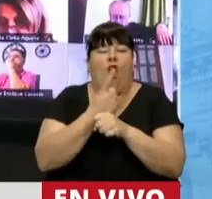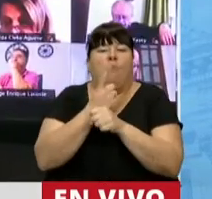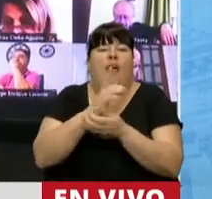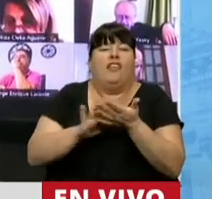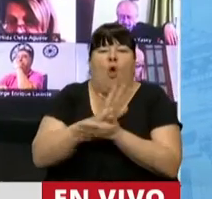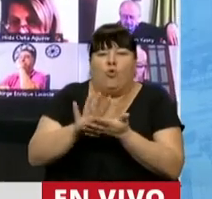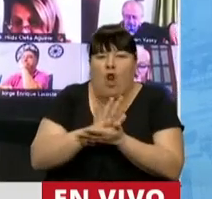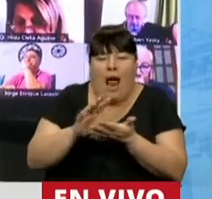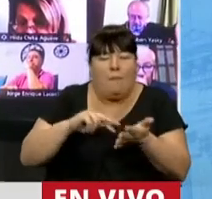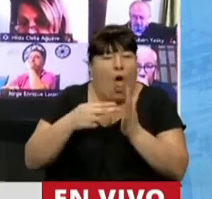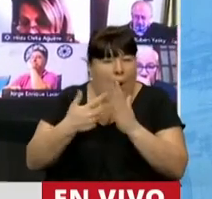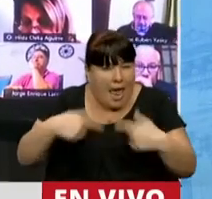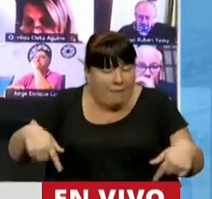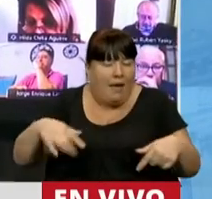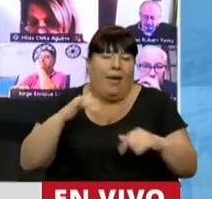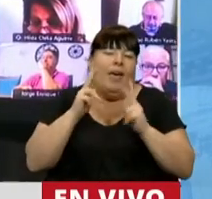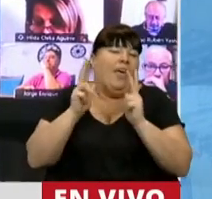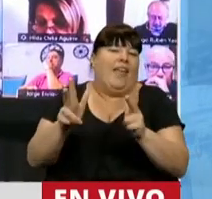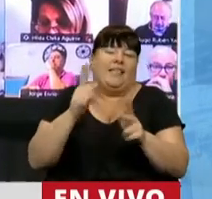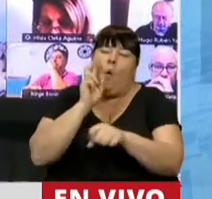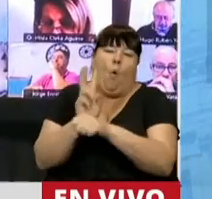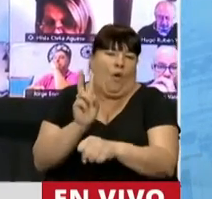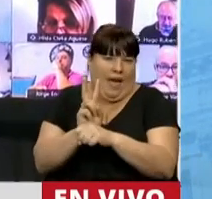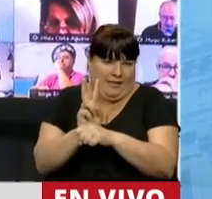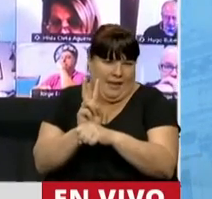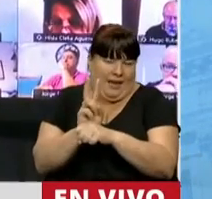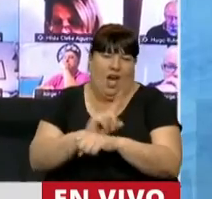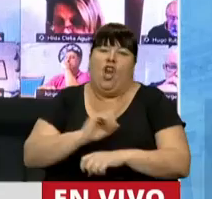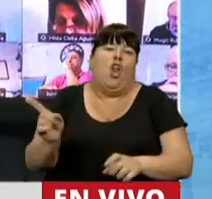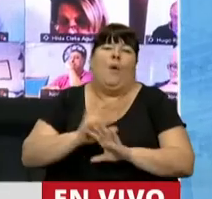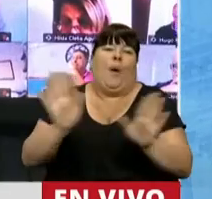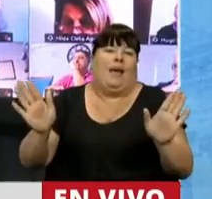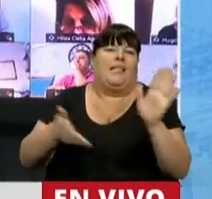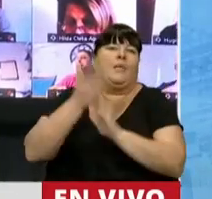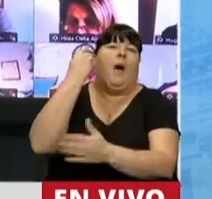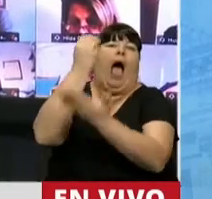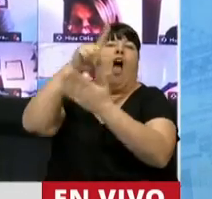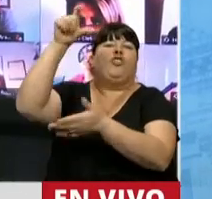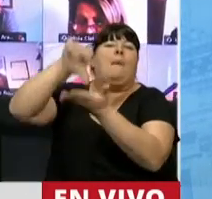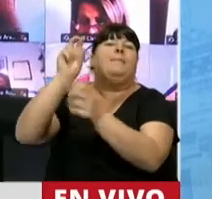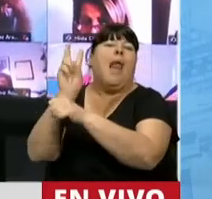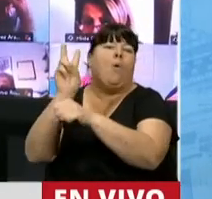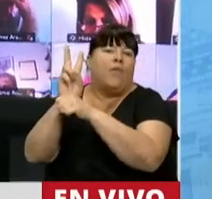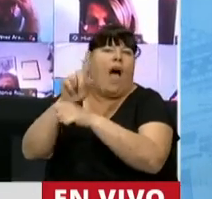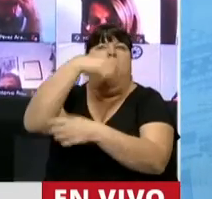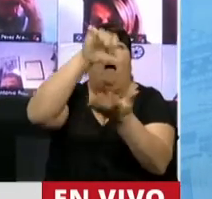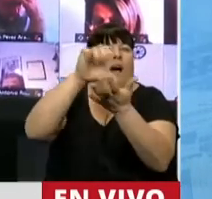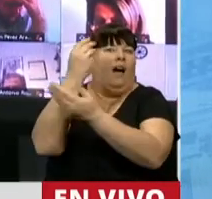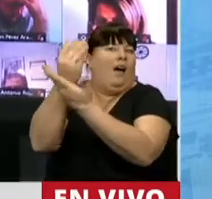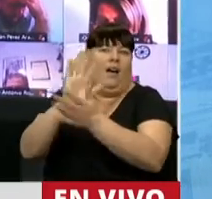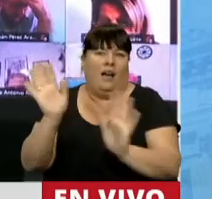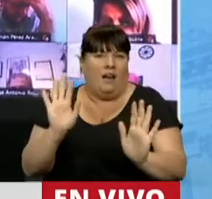enfrentar sus demonios, decirle cuídate y que no se tengan que ir más del país a cuidarse a otro lado.